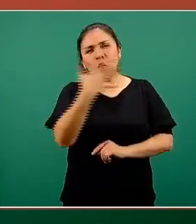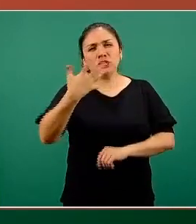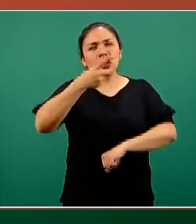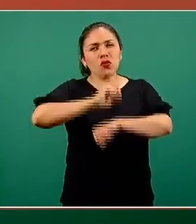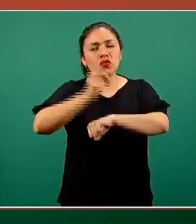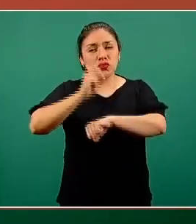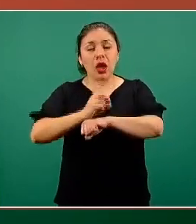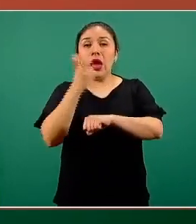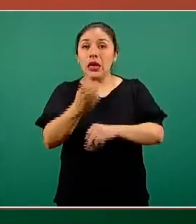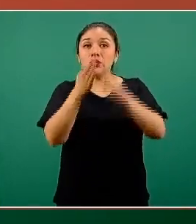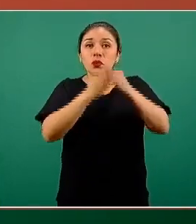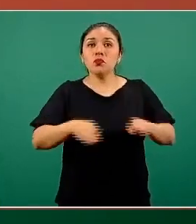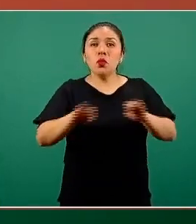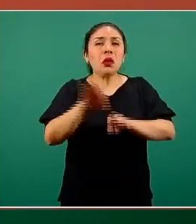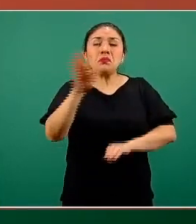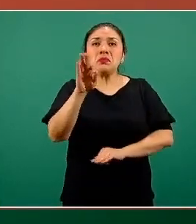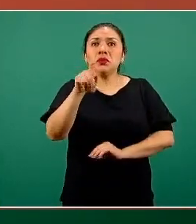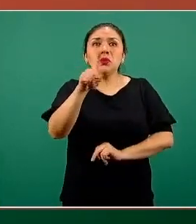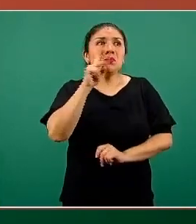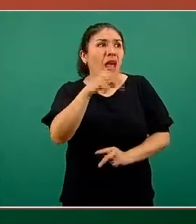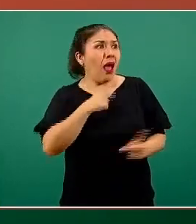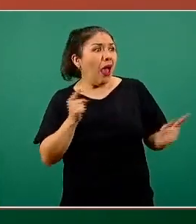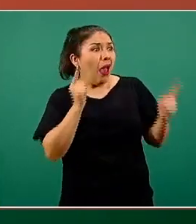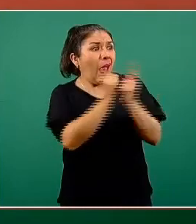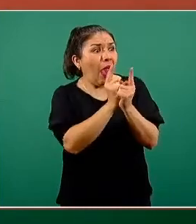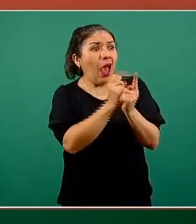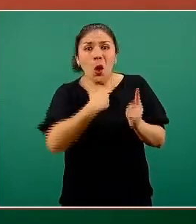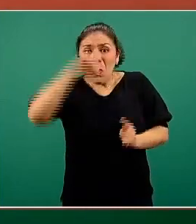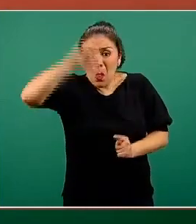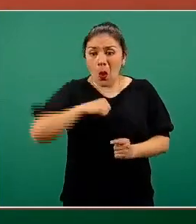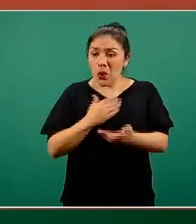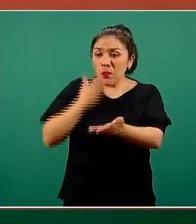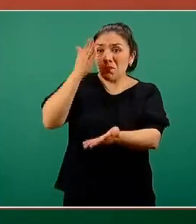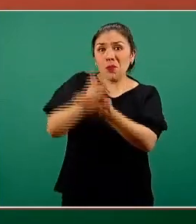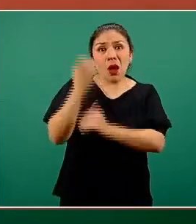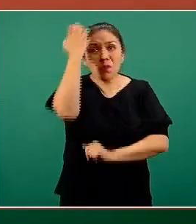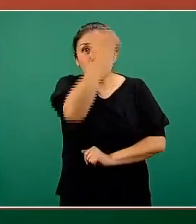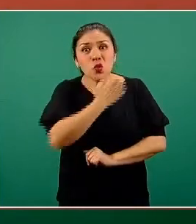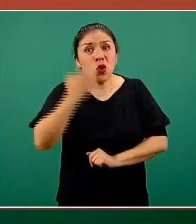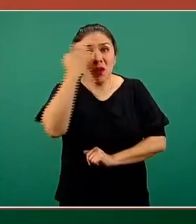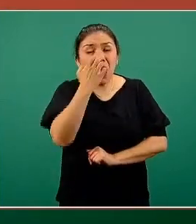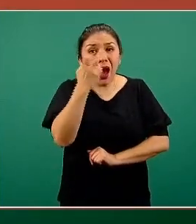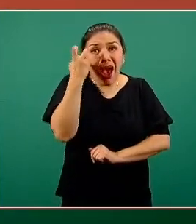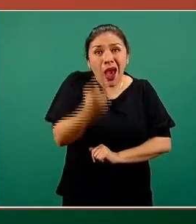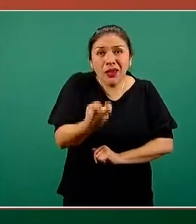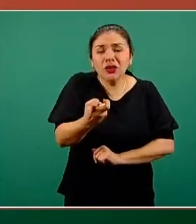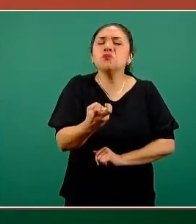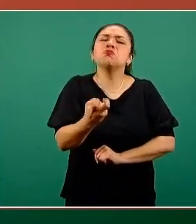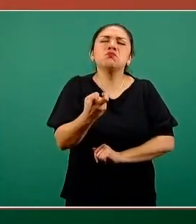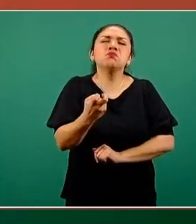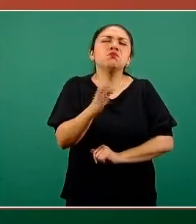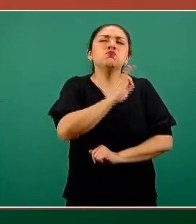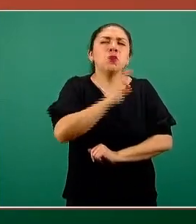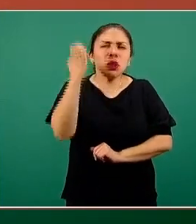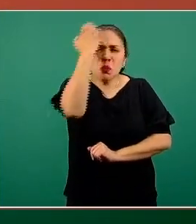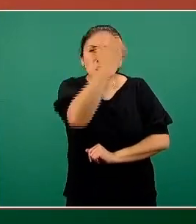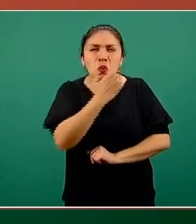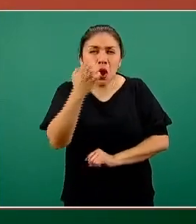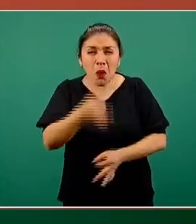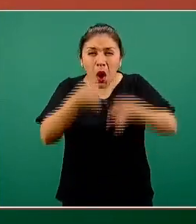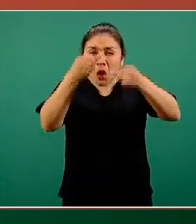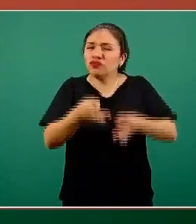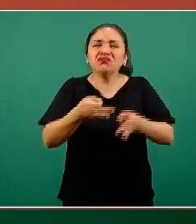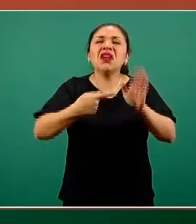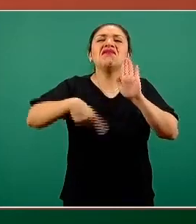porque si uno puede hacerse la prueba, inmediatamente se entera de que estuvo en contacto con alguien de COVID, lo más probable es que la prueba resulte